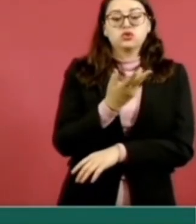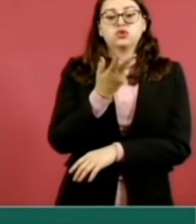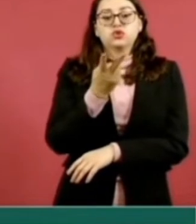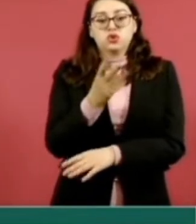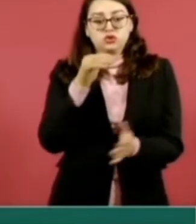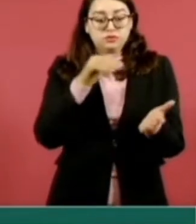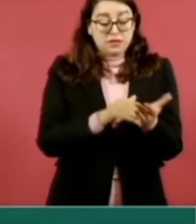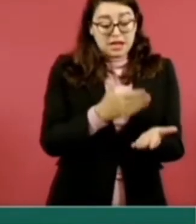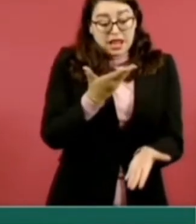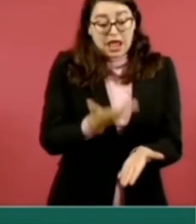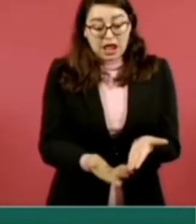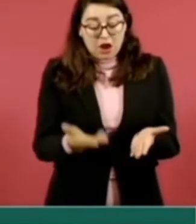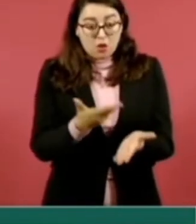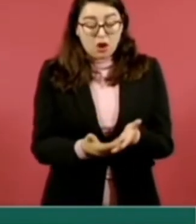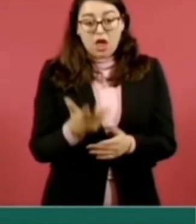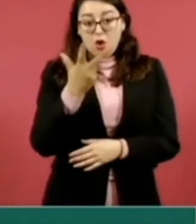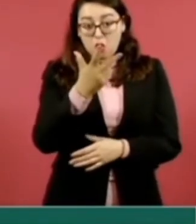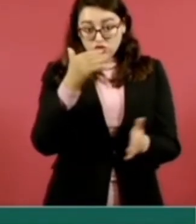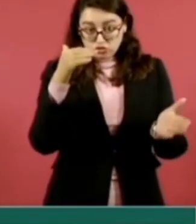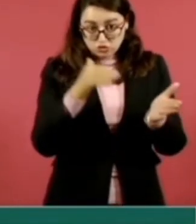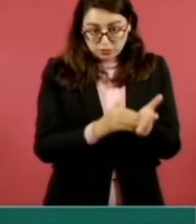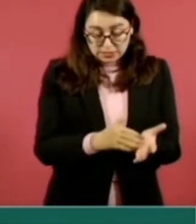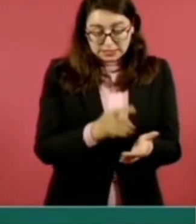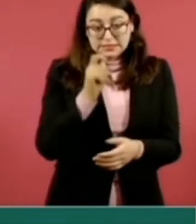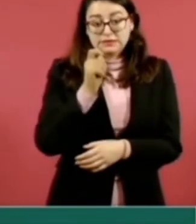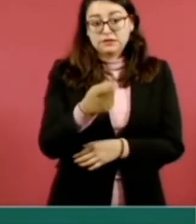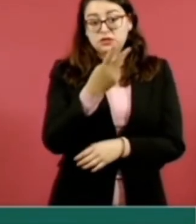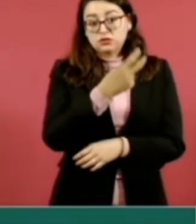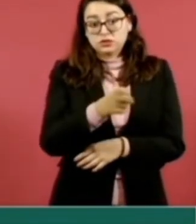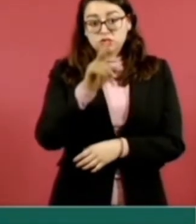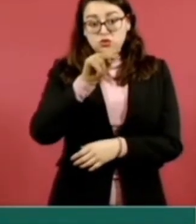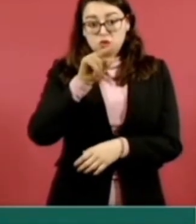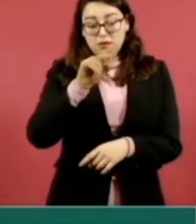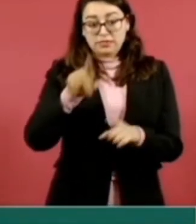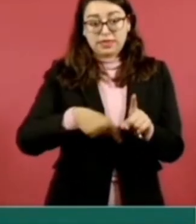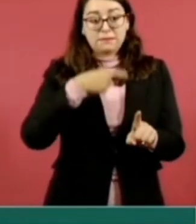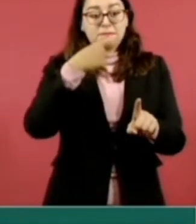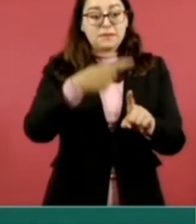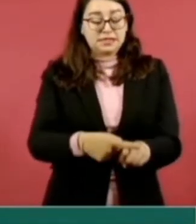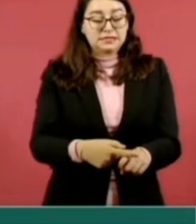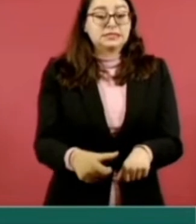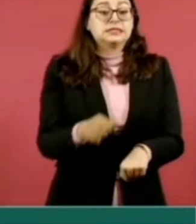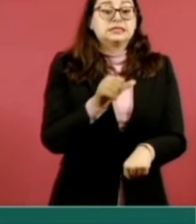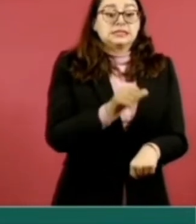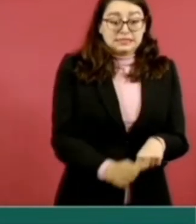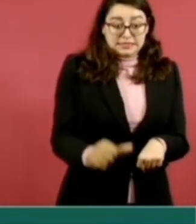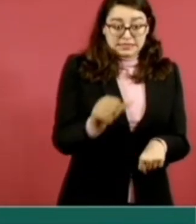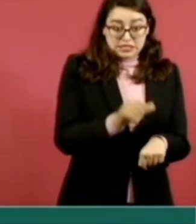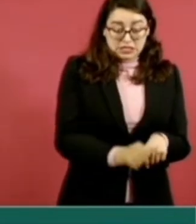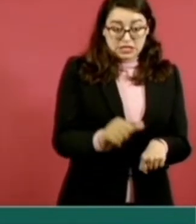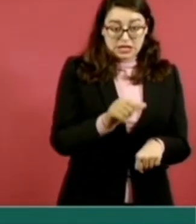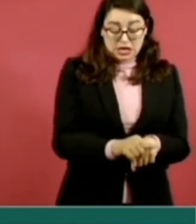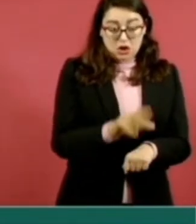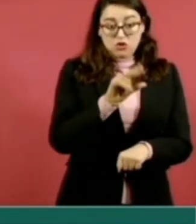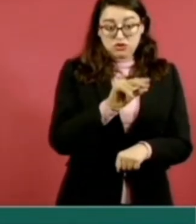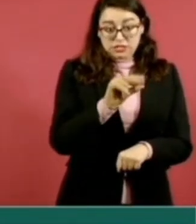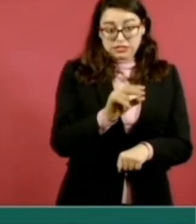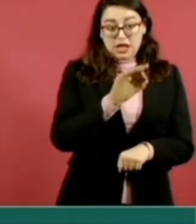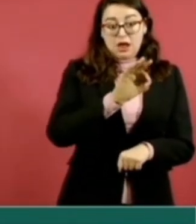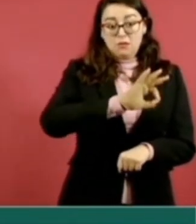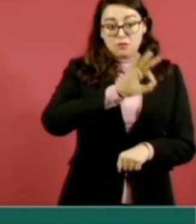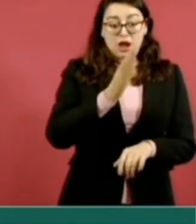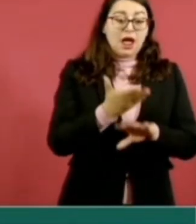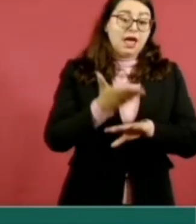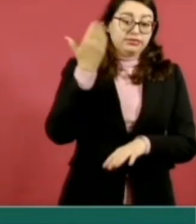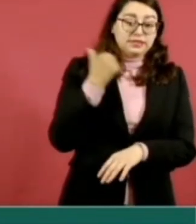842, un incremento de 290 por ciento. Y también las cirugías tuvieron un incremento de 80 por ciento. Desde